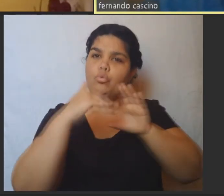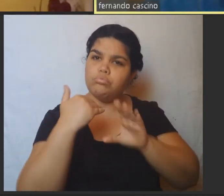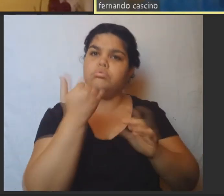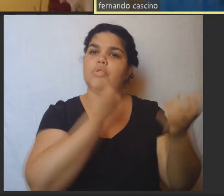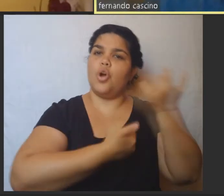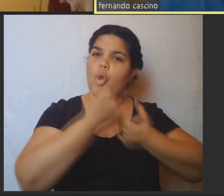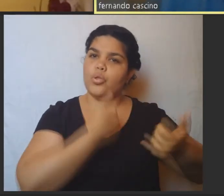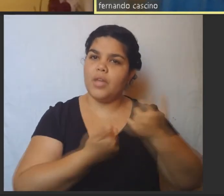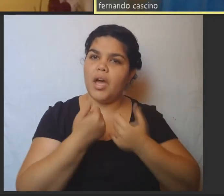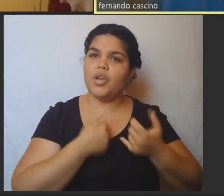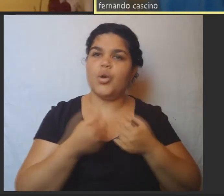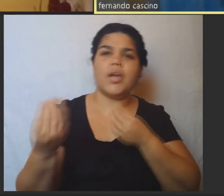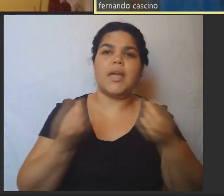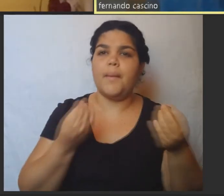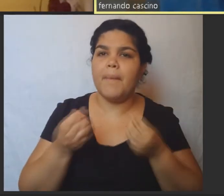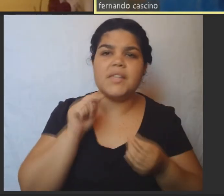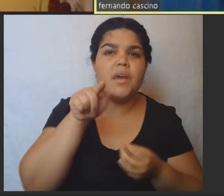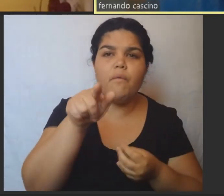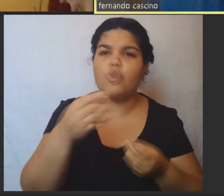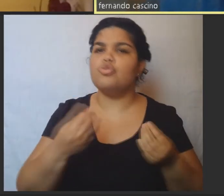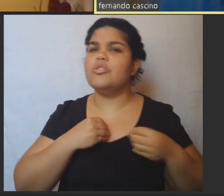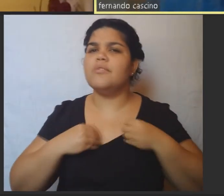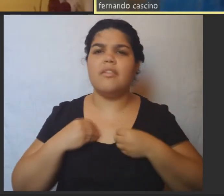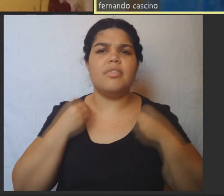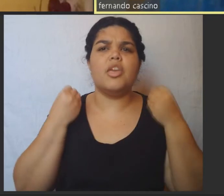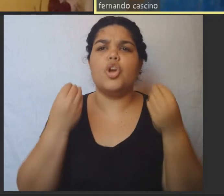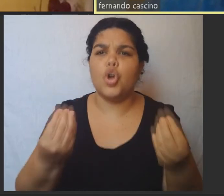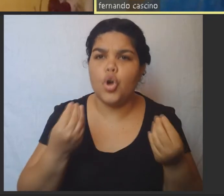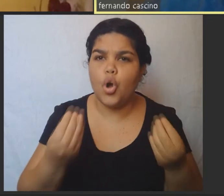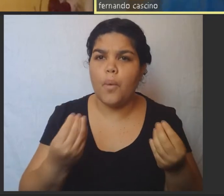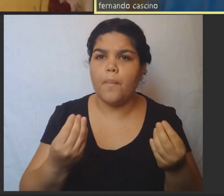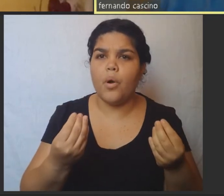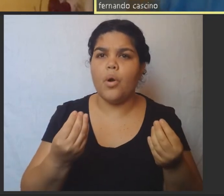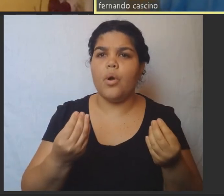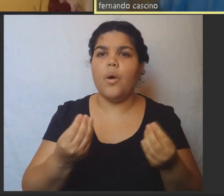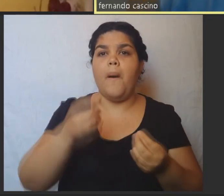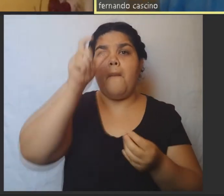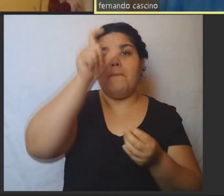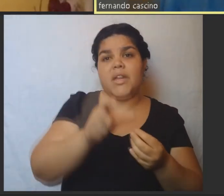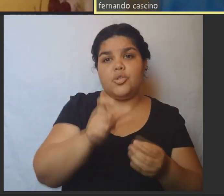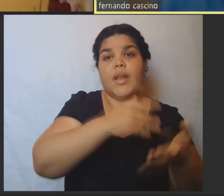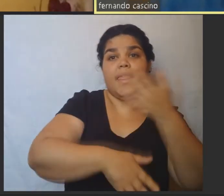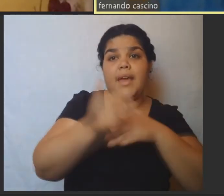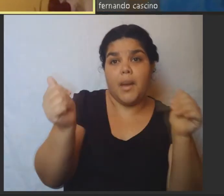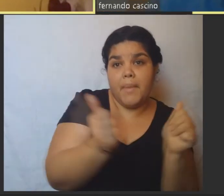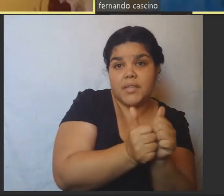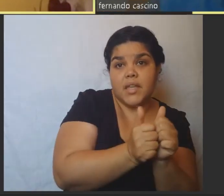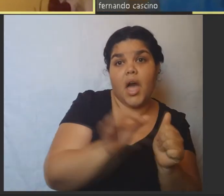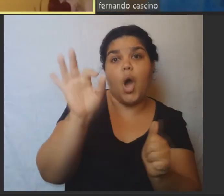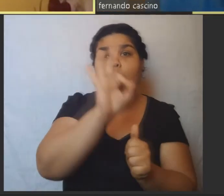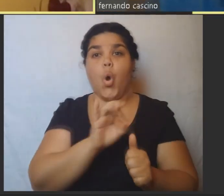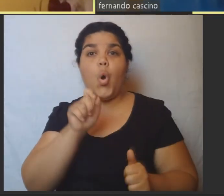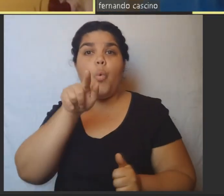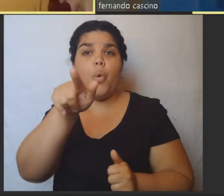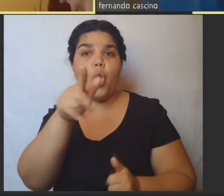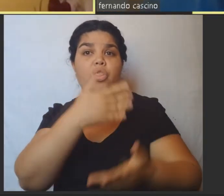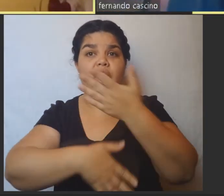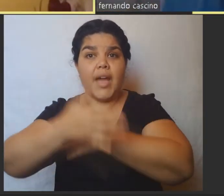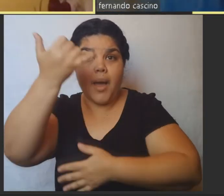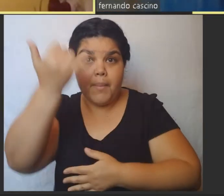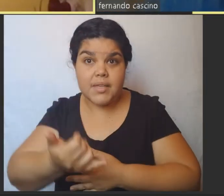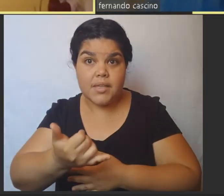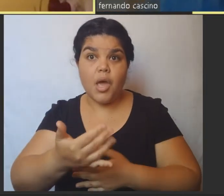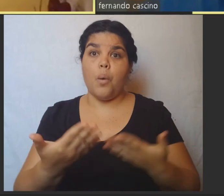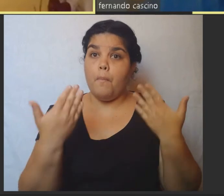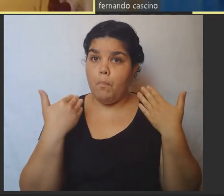que te ocurre a vos qué es que te pasa a vos con respecto a si tenés a una persona con discapacidad cercana si